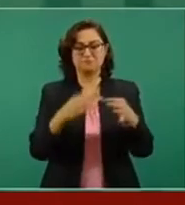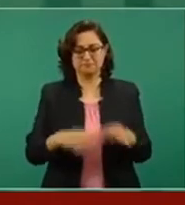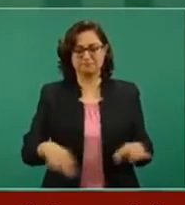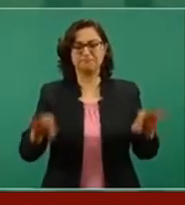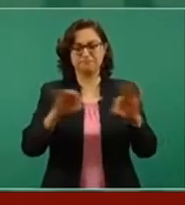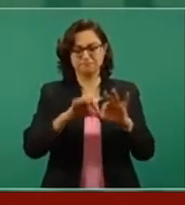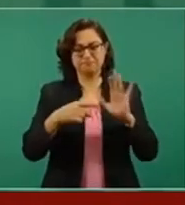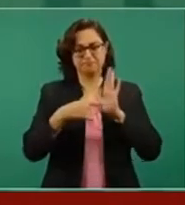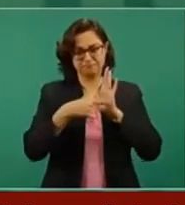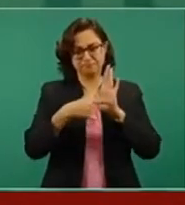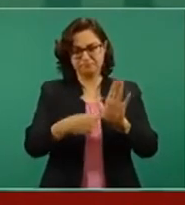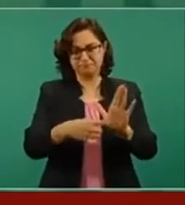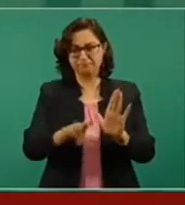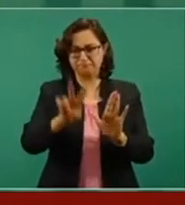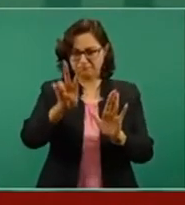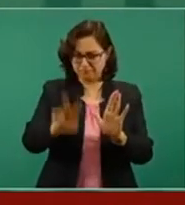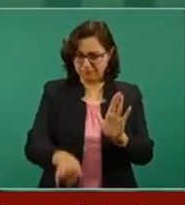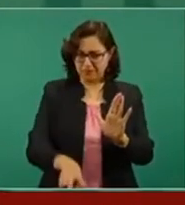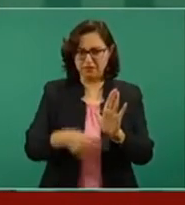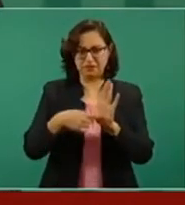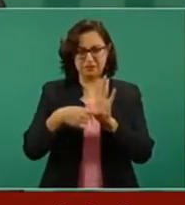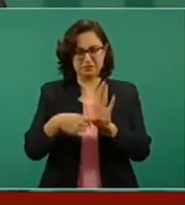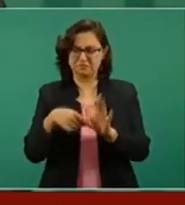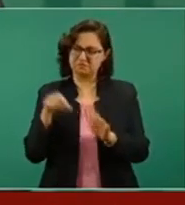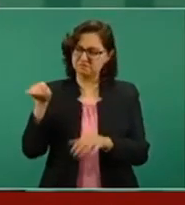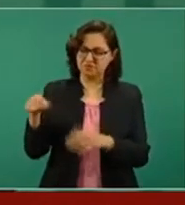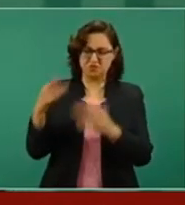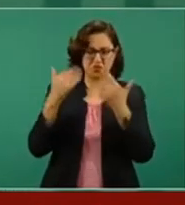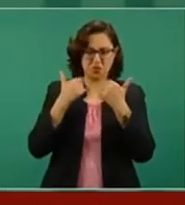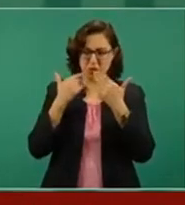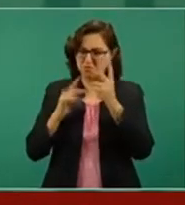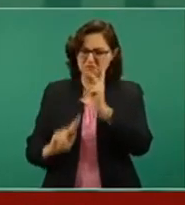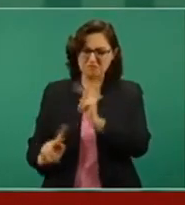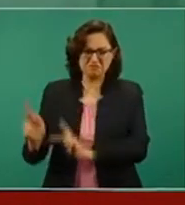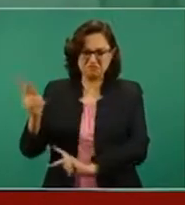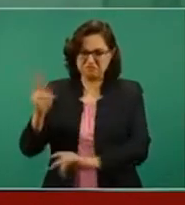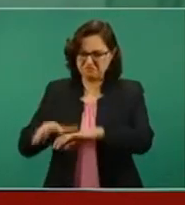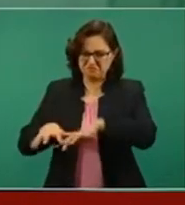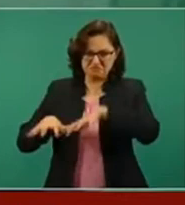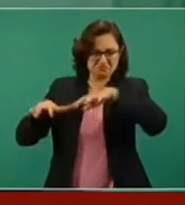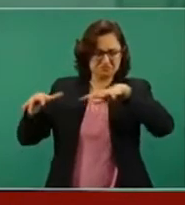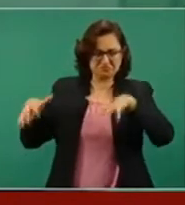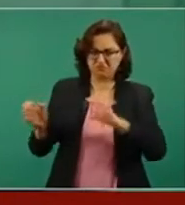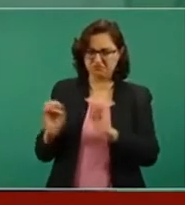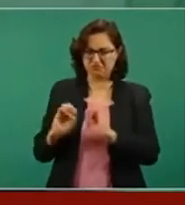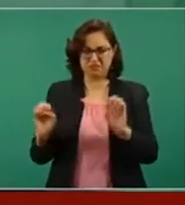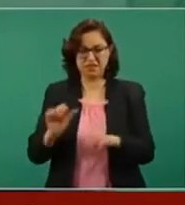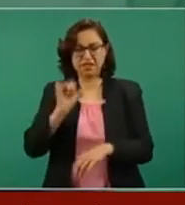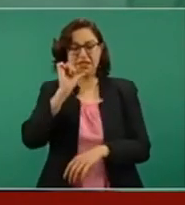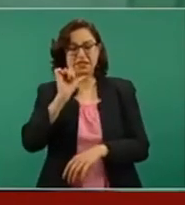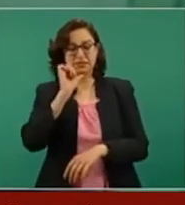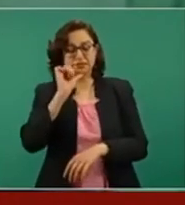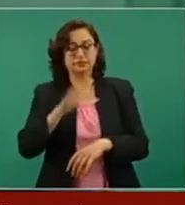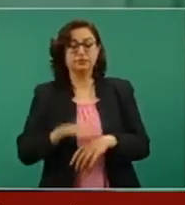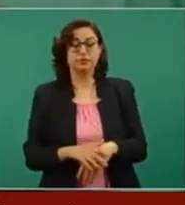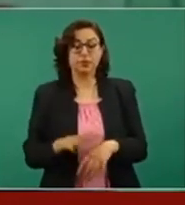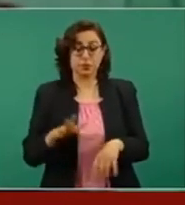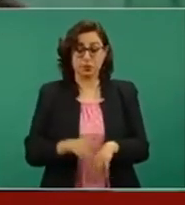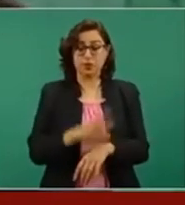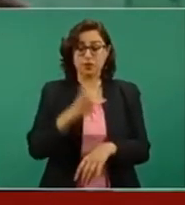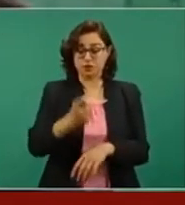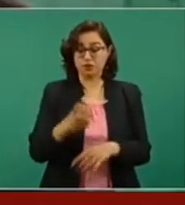Entonces, el subsecretario de la Secretaría de Marina, el almirante Eduardo